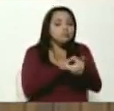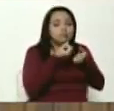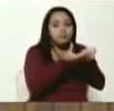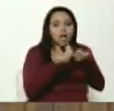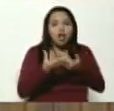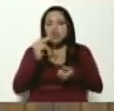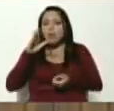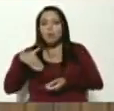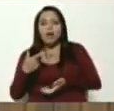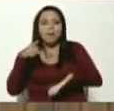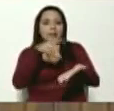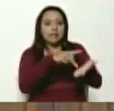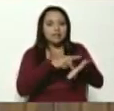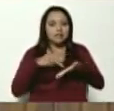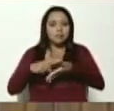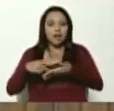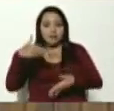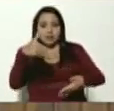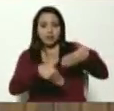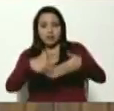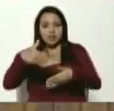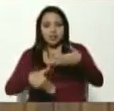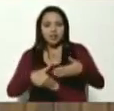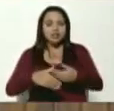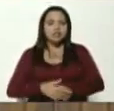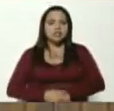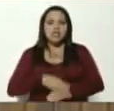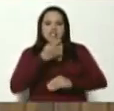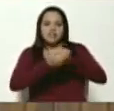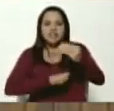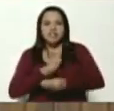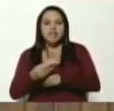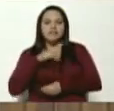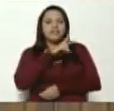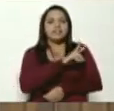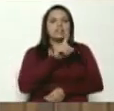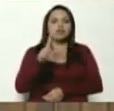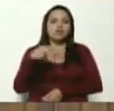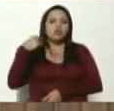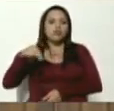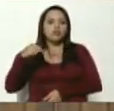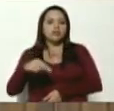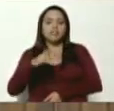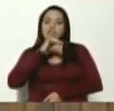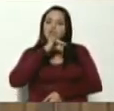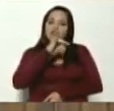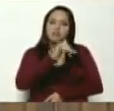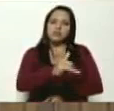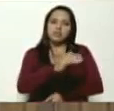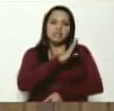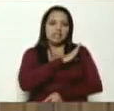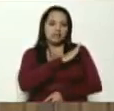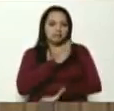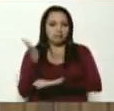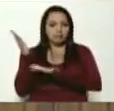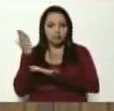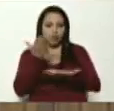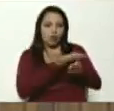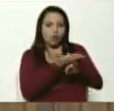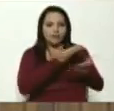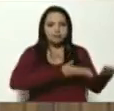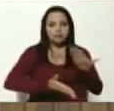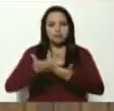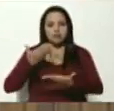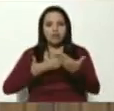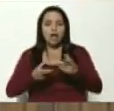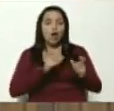diferentes cargos de elección que van a ser postulados el 21 de noviembre. Es la información que nosotros podemos compartir con ustedes